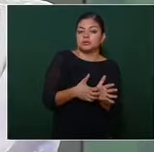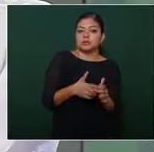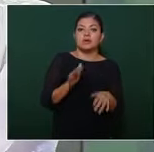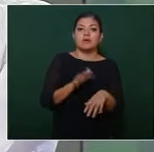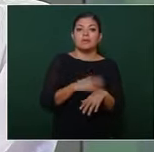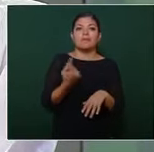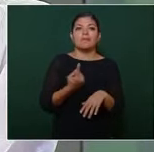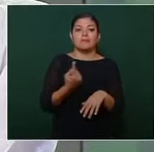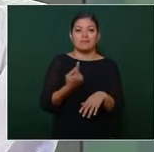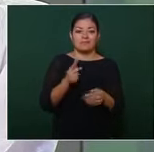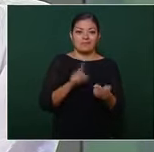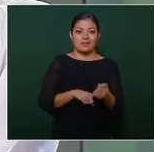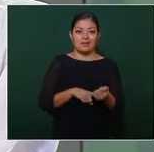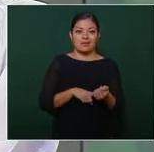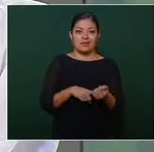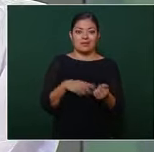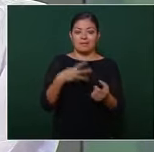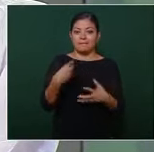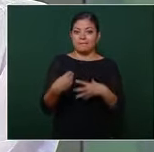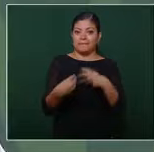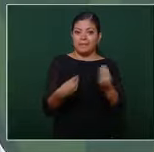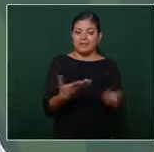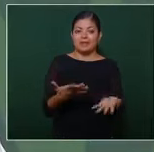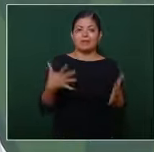pandemia con la guerra en Ucrania